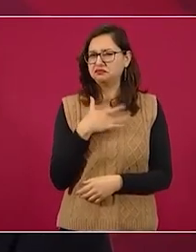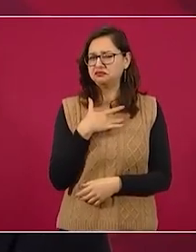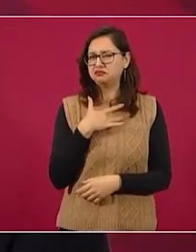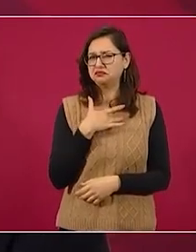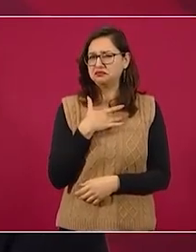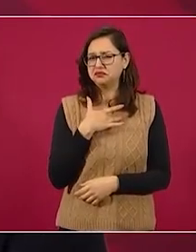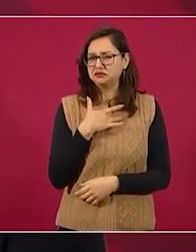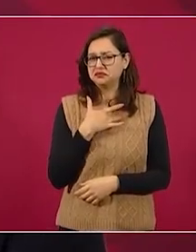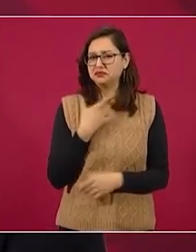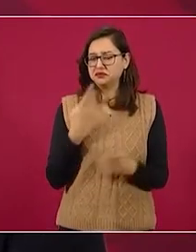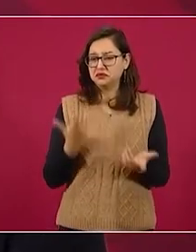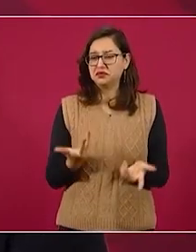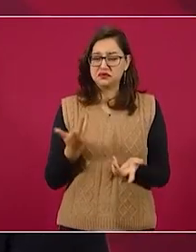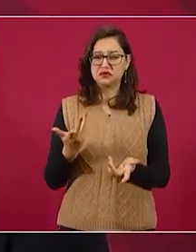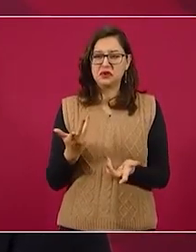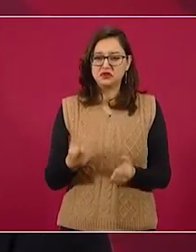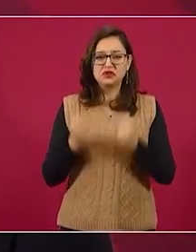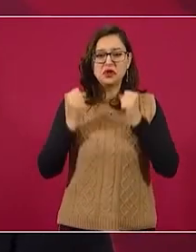bots